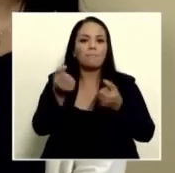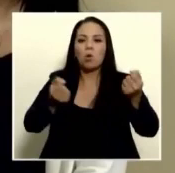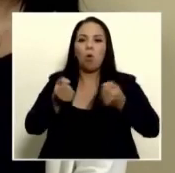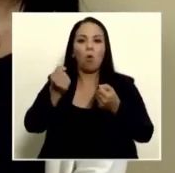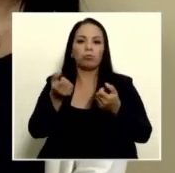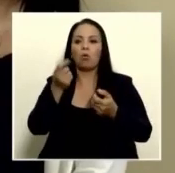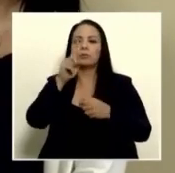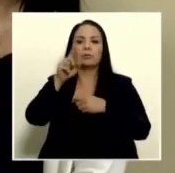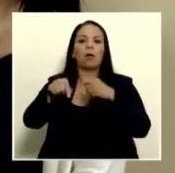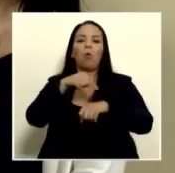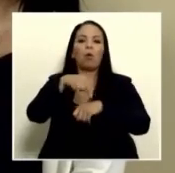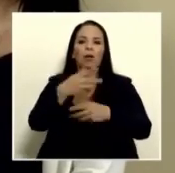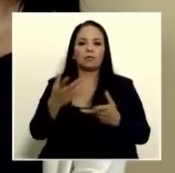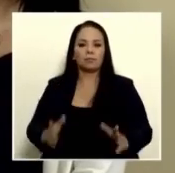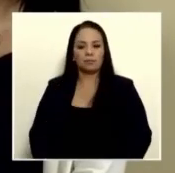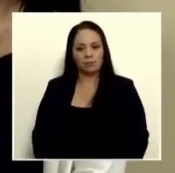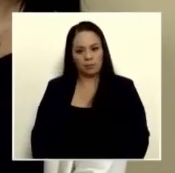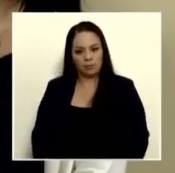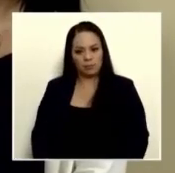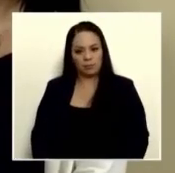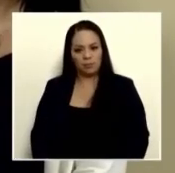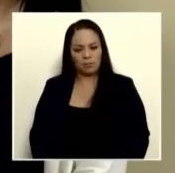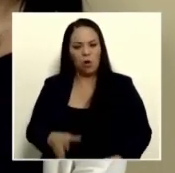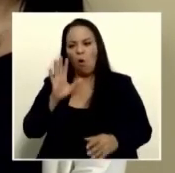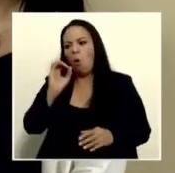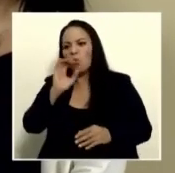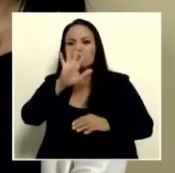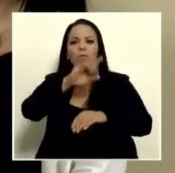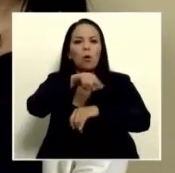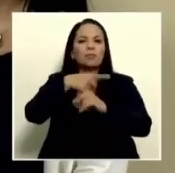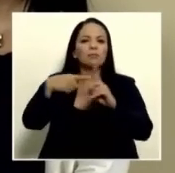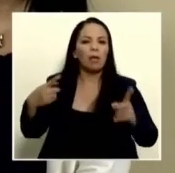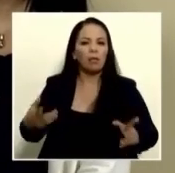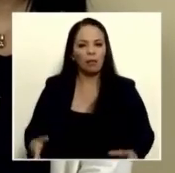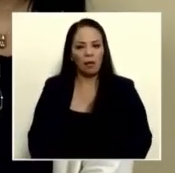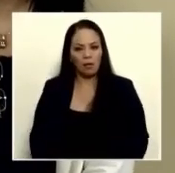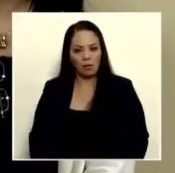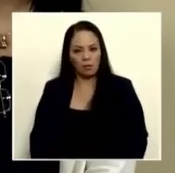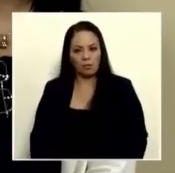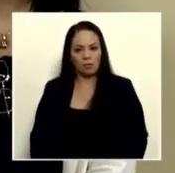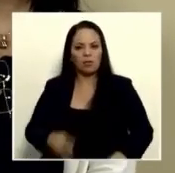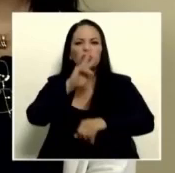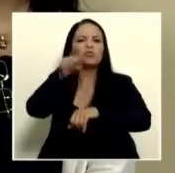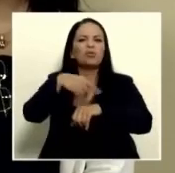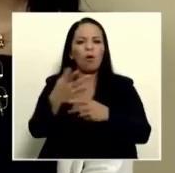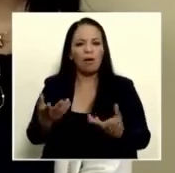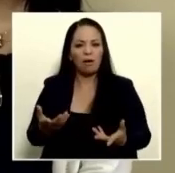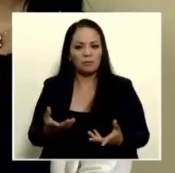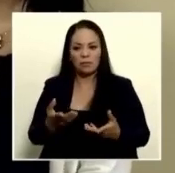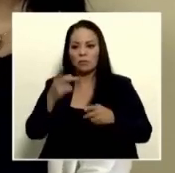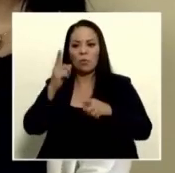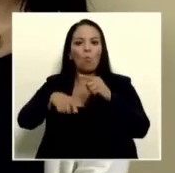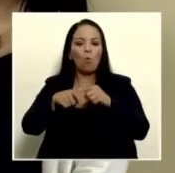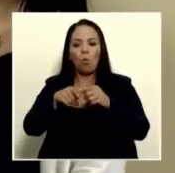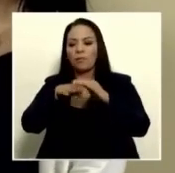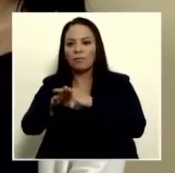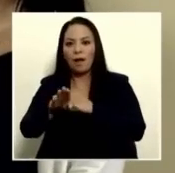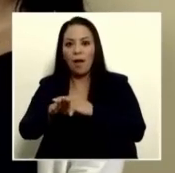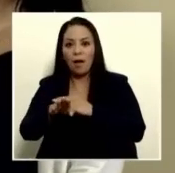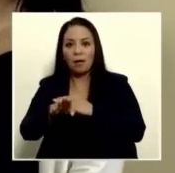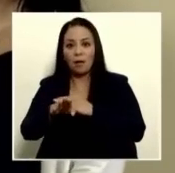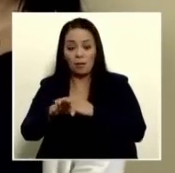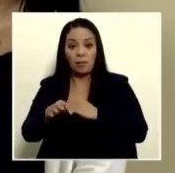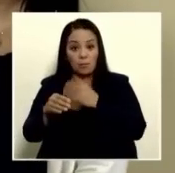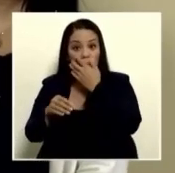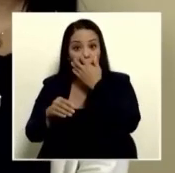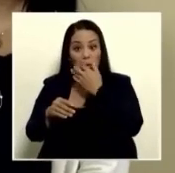póngale la mitad cinco horas y media póngale dos horas mientras que